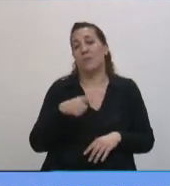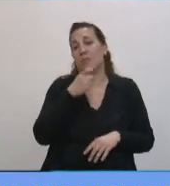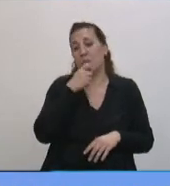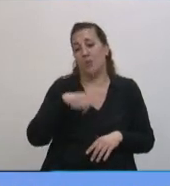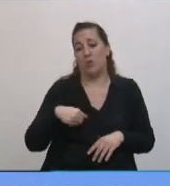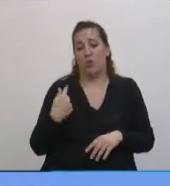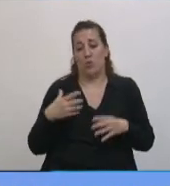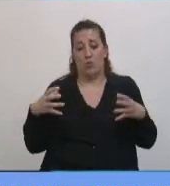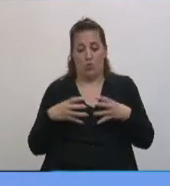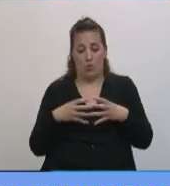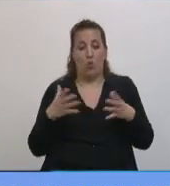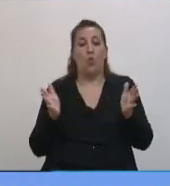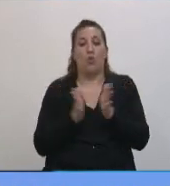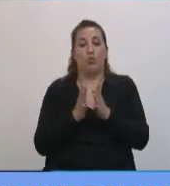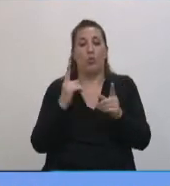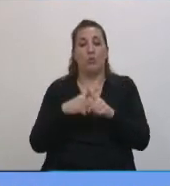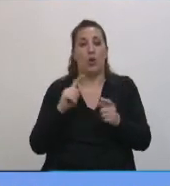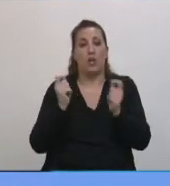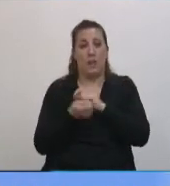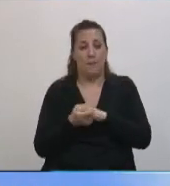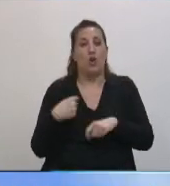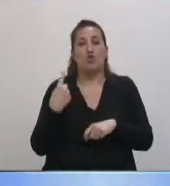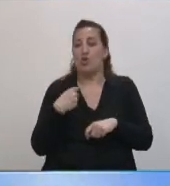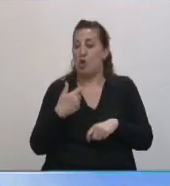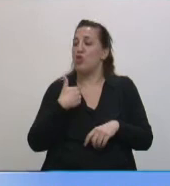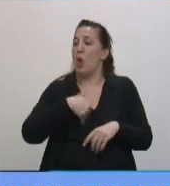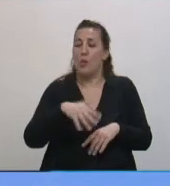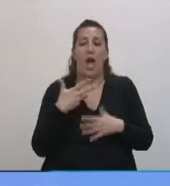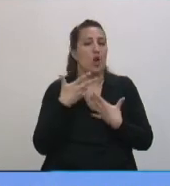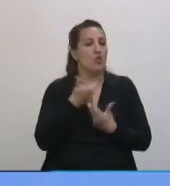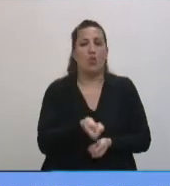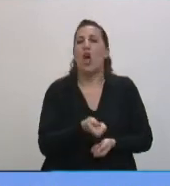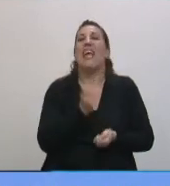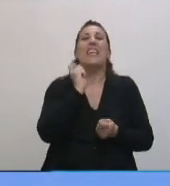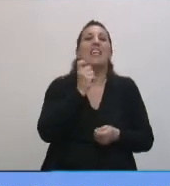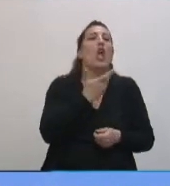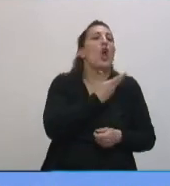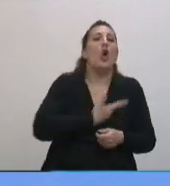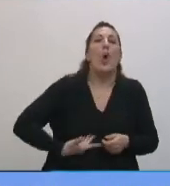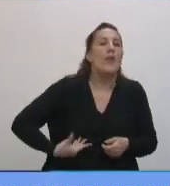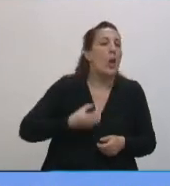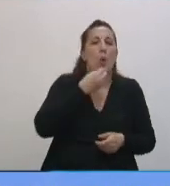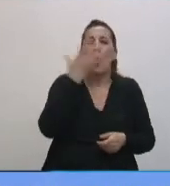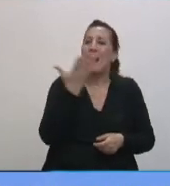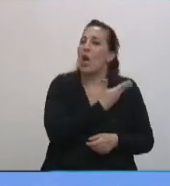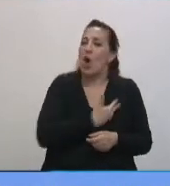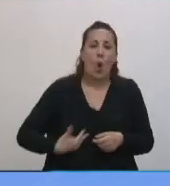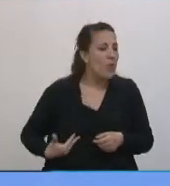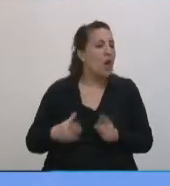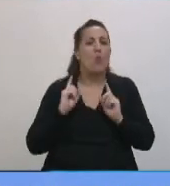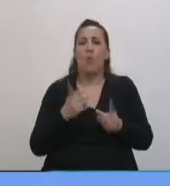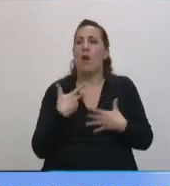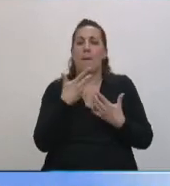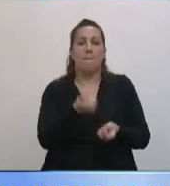interbloque de Juntos por el Cambio, vamos a estar colaborando permanentemente, gobierne quien gobierne la Argentina, porque ese es nuestro estilo,